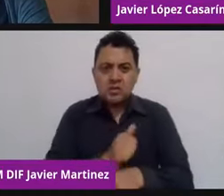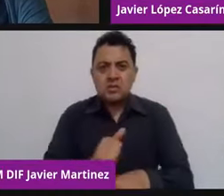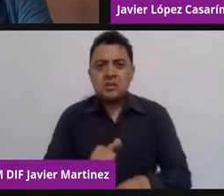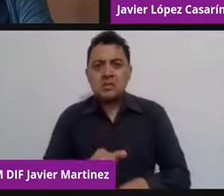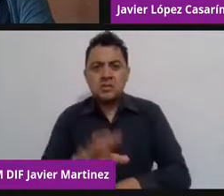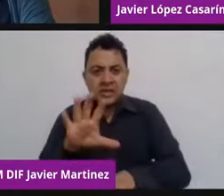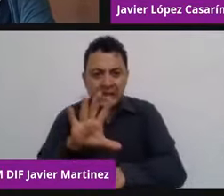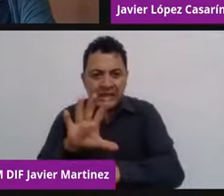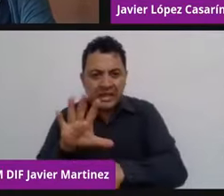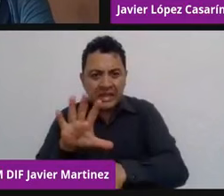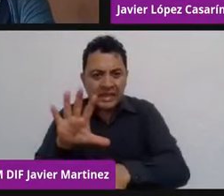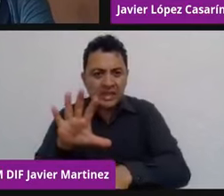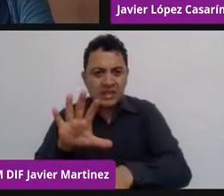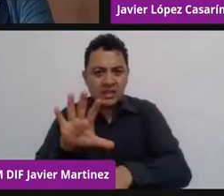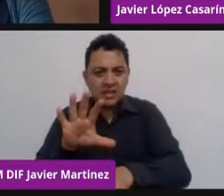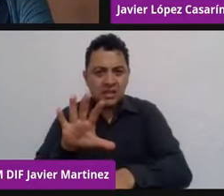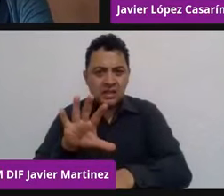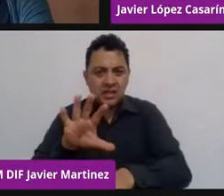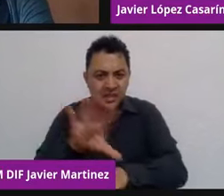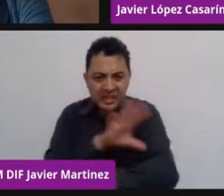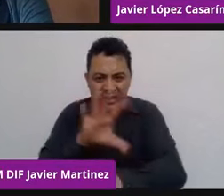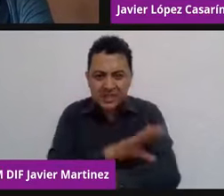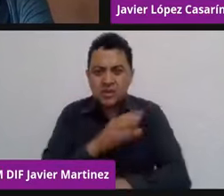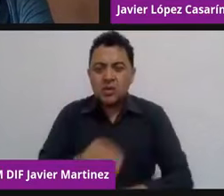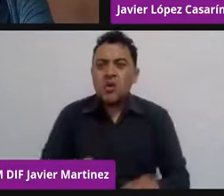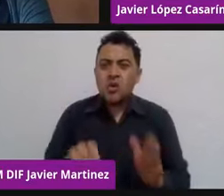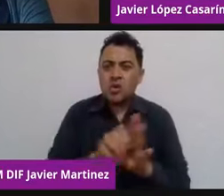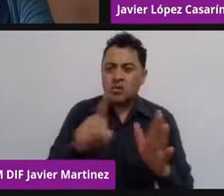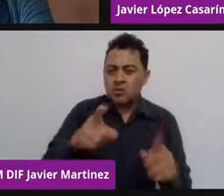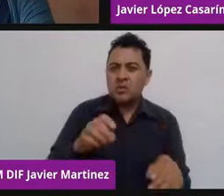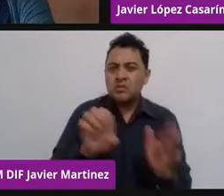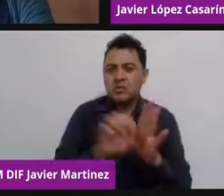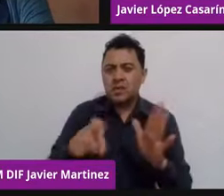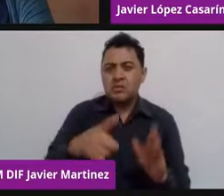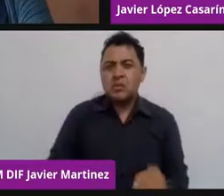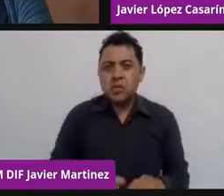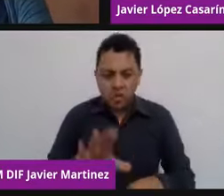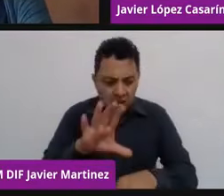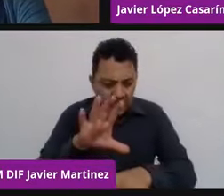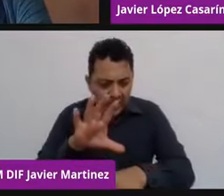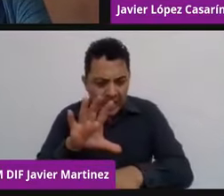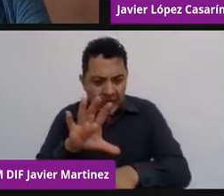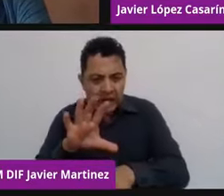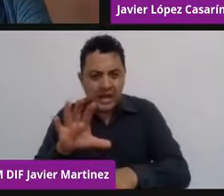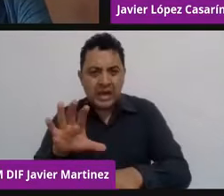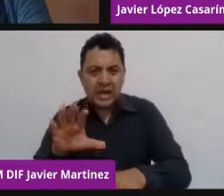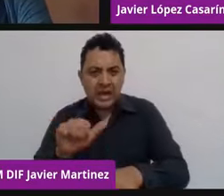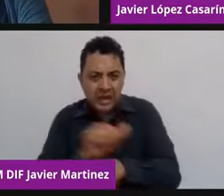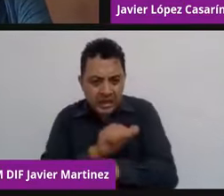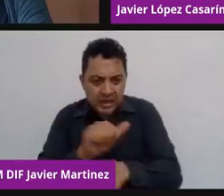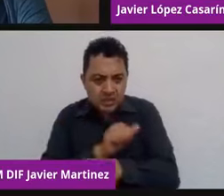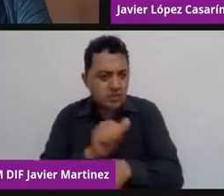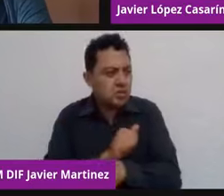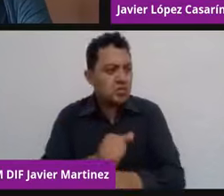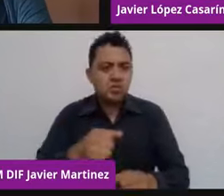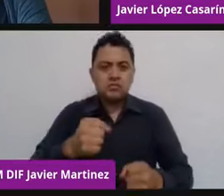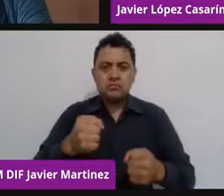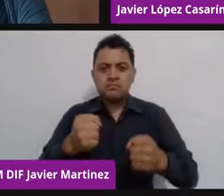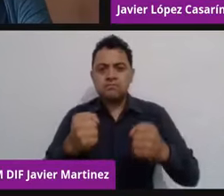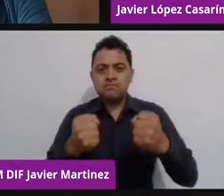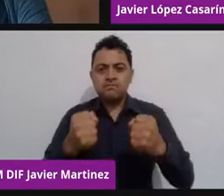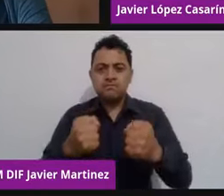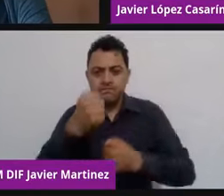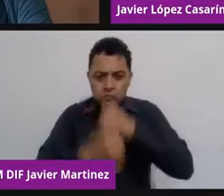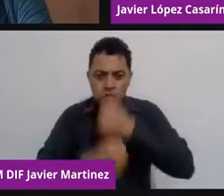trabaja con autos autónomos, como cómo programas un auto, y de hecho hace carreras con sus estudiantes, hacen circuitos para